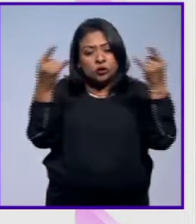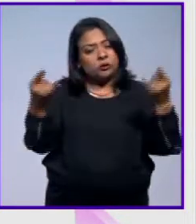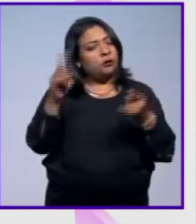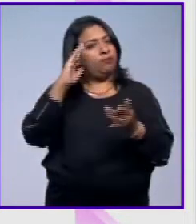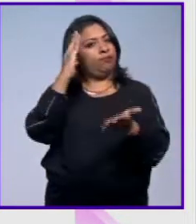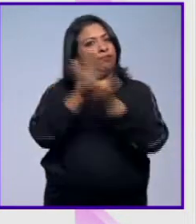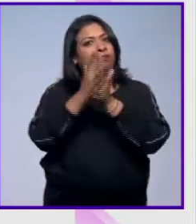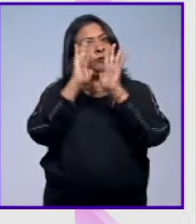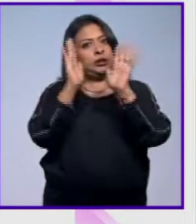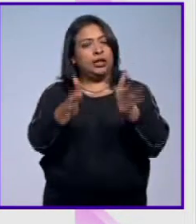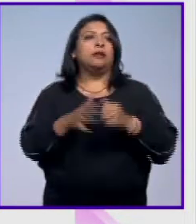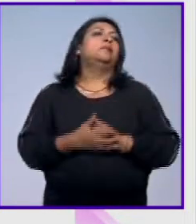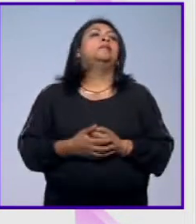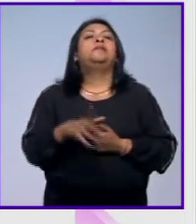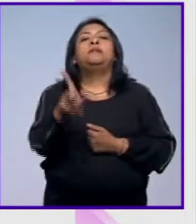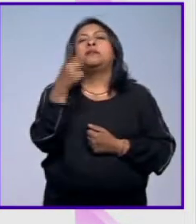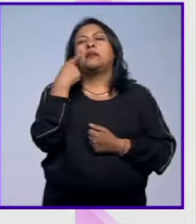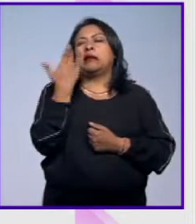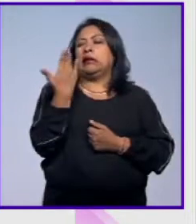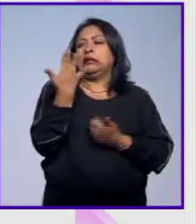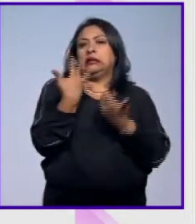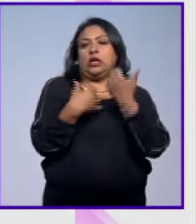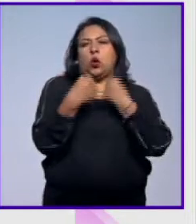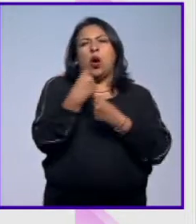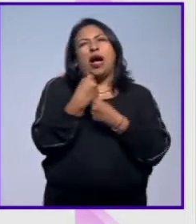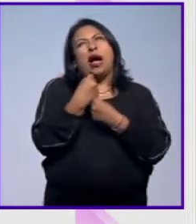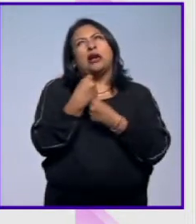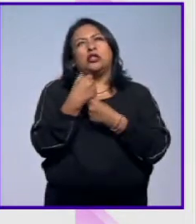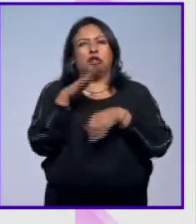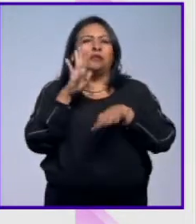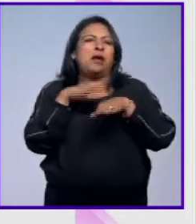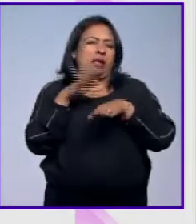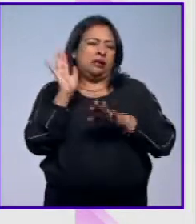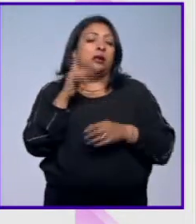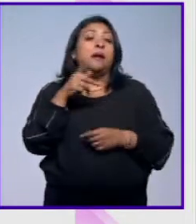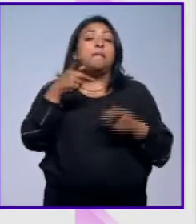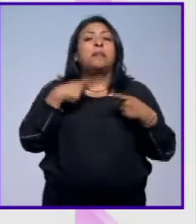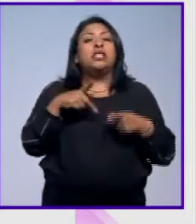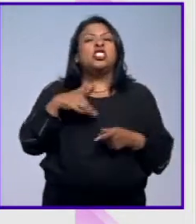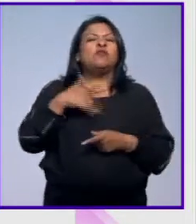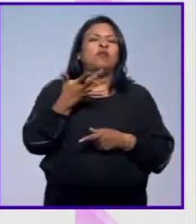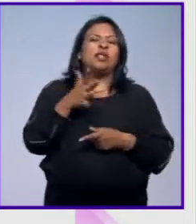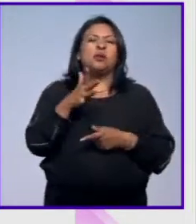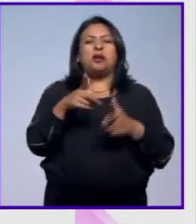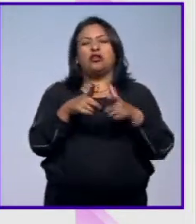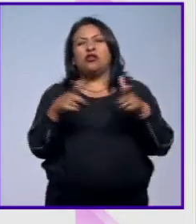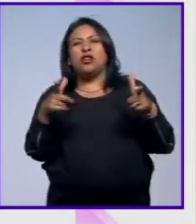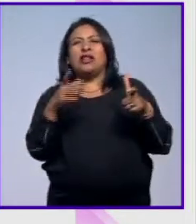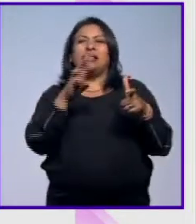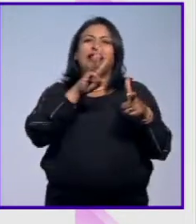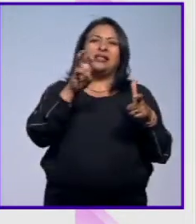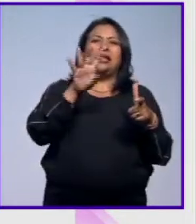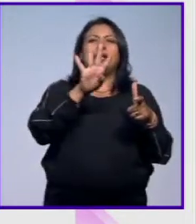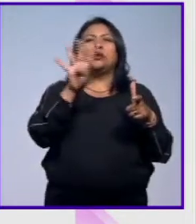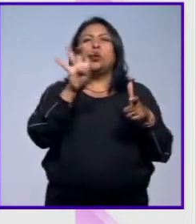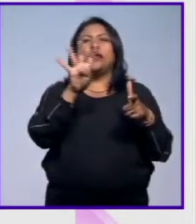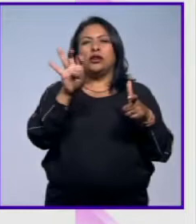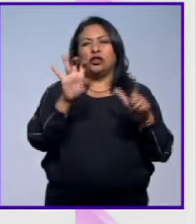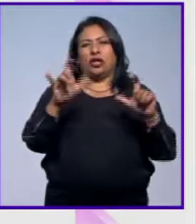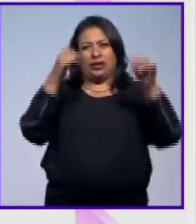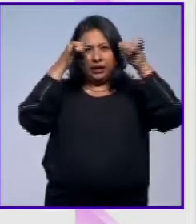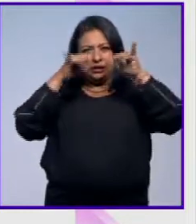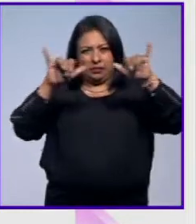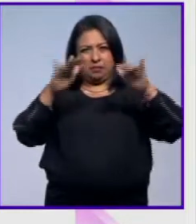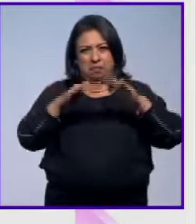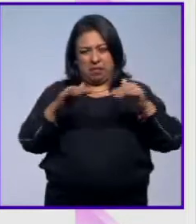Mira, todavía hasta hace cinco años, quizá un poquito más, la población se estimaba arriba de 300, 400 vaquitas. Los